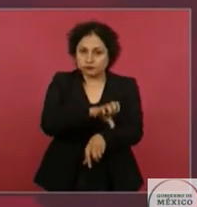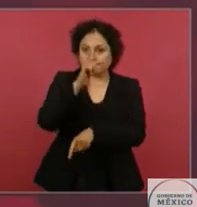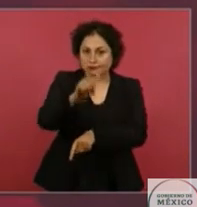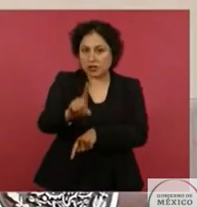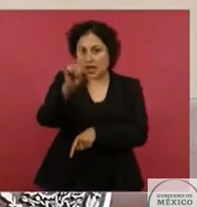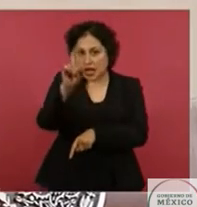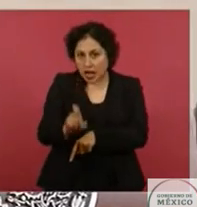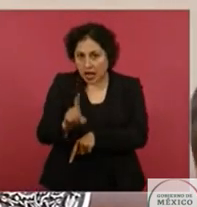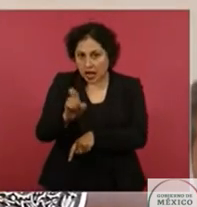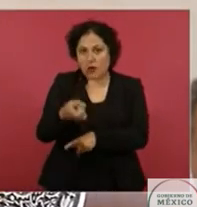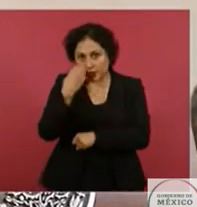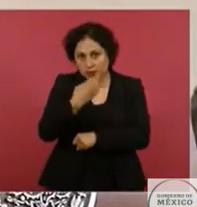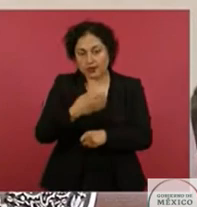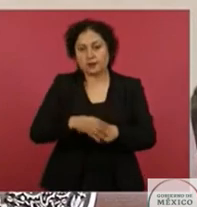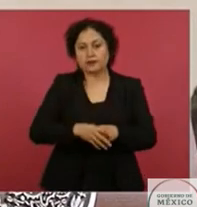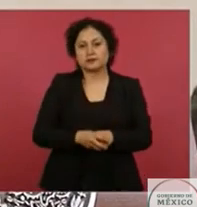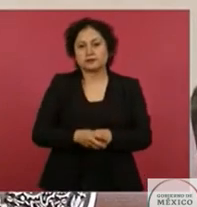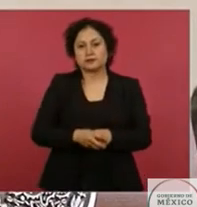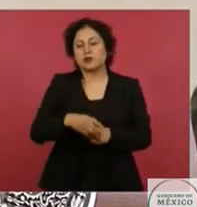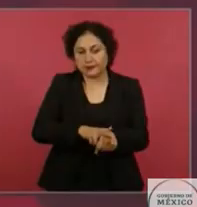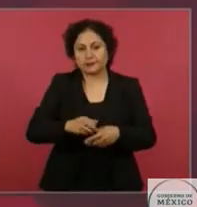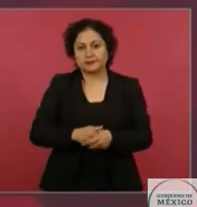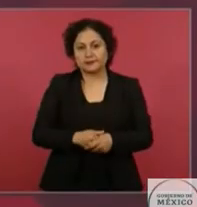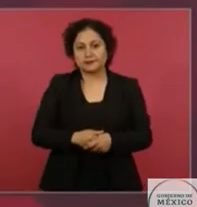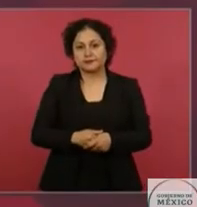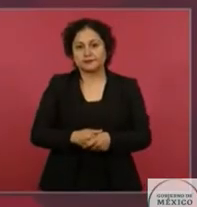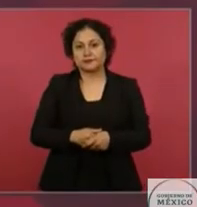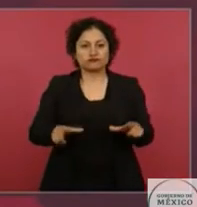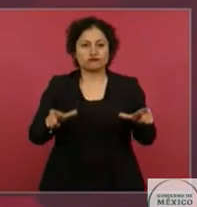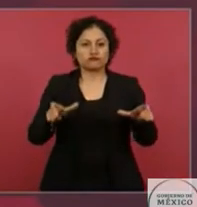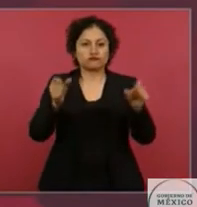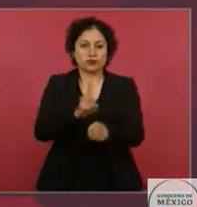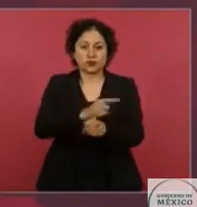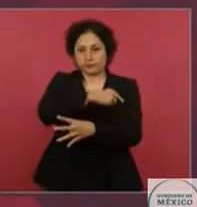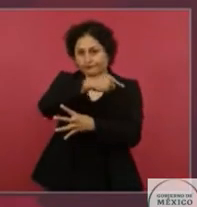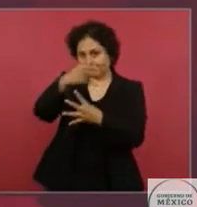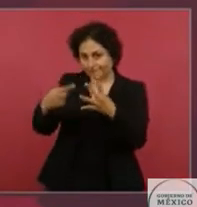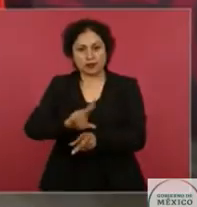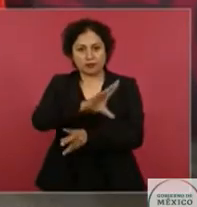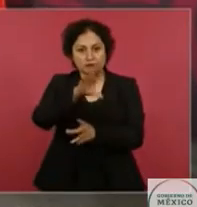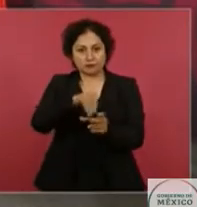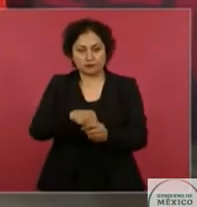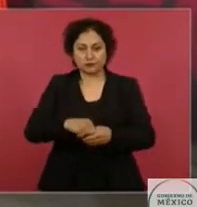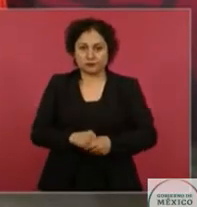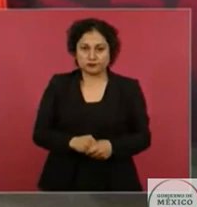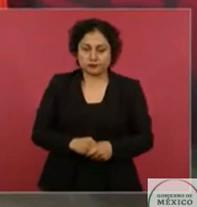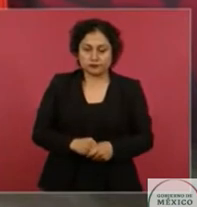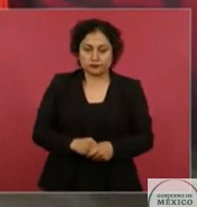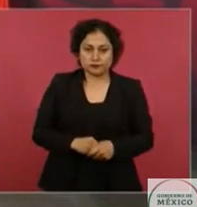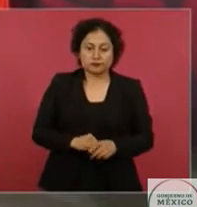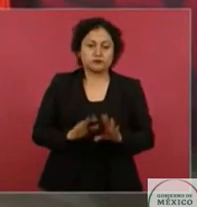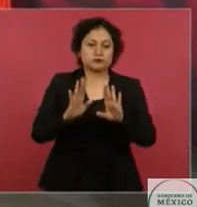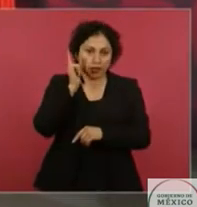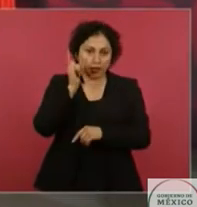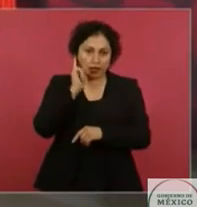con agua, las escuelas, los hospitales, la seguridad, todo, es un plan, pero a ver si podemos ya